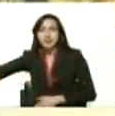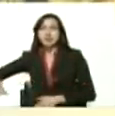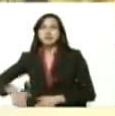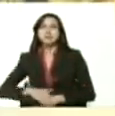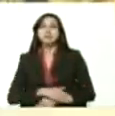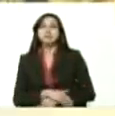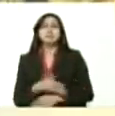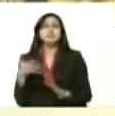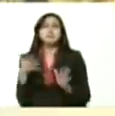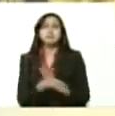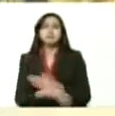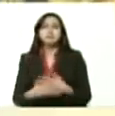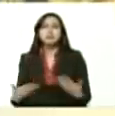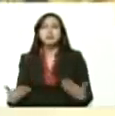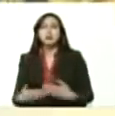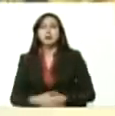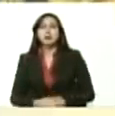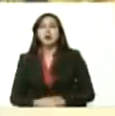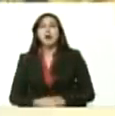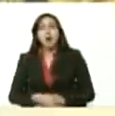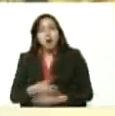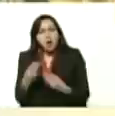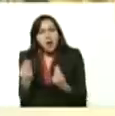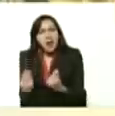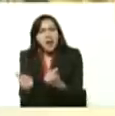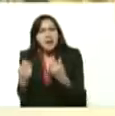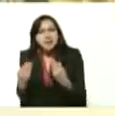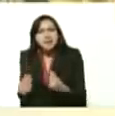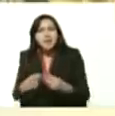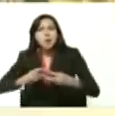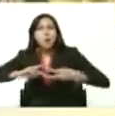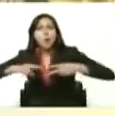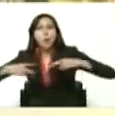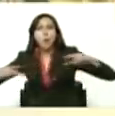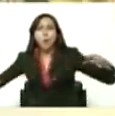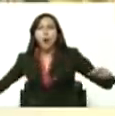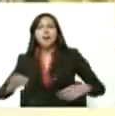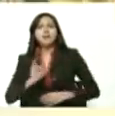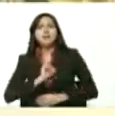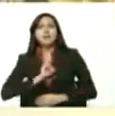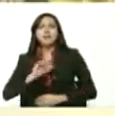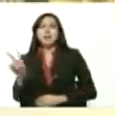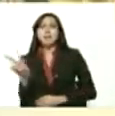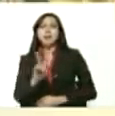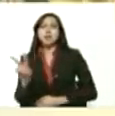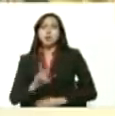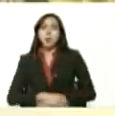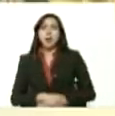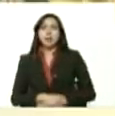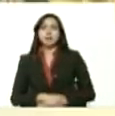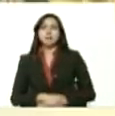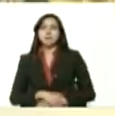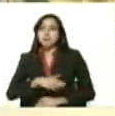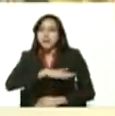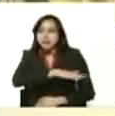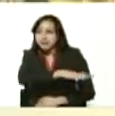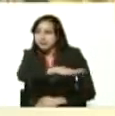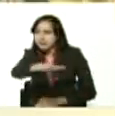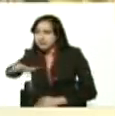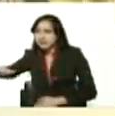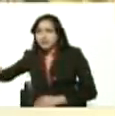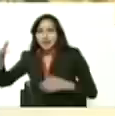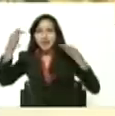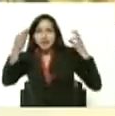es como la esencia del ADN de la identidad venezolana la llaneridad de ahí viene